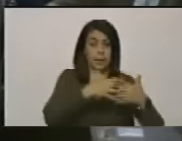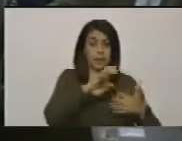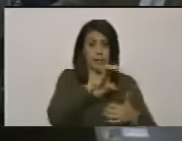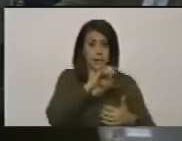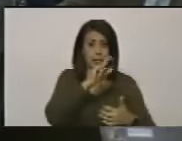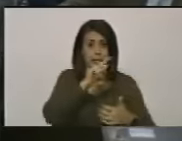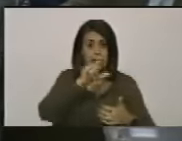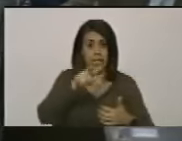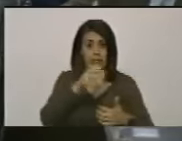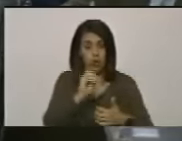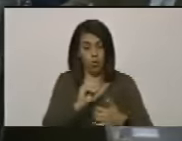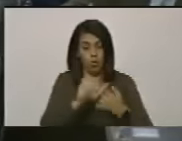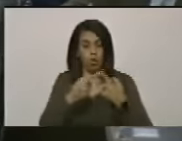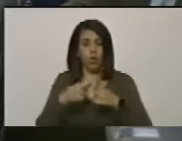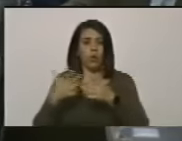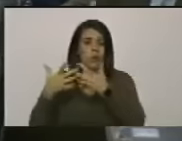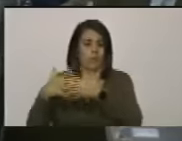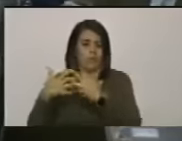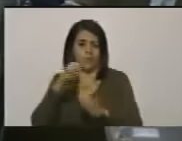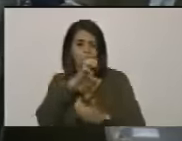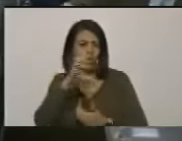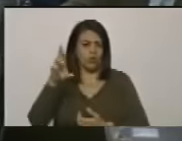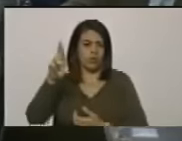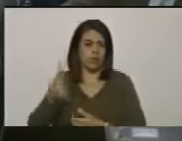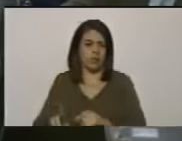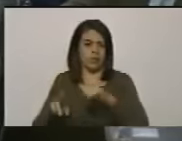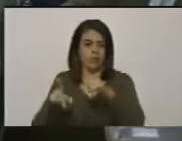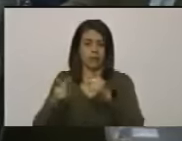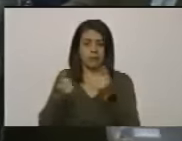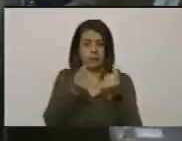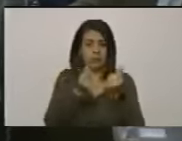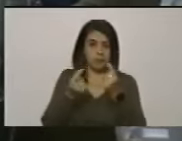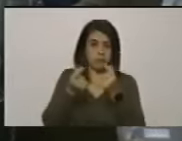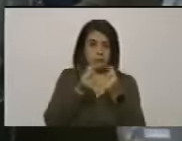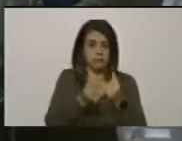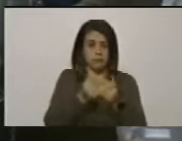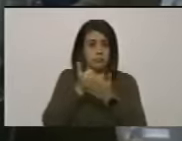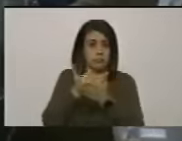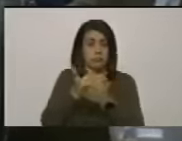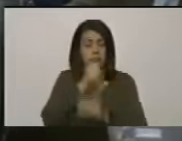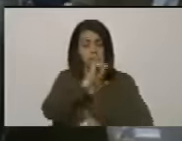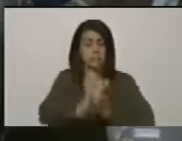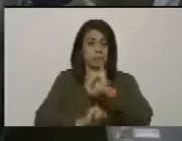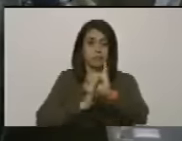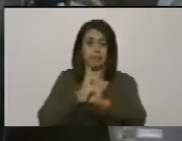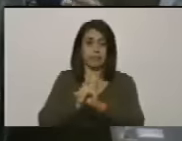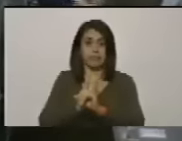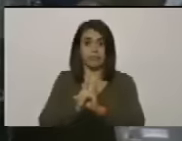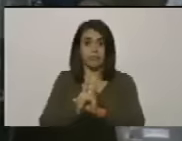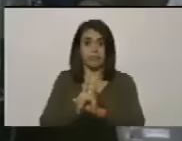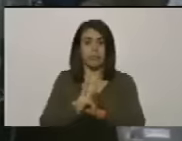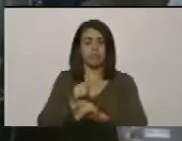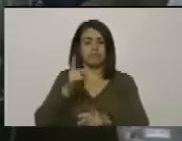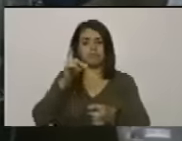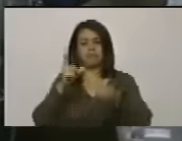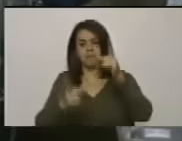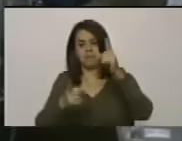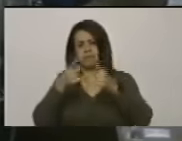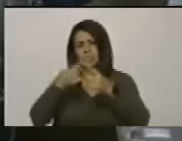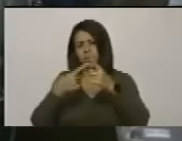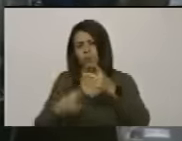pasó con a lunasa en costa rica el manejo de la ayuda internacional los desvaríos